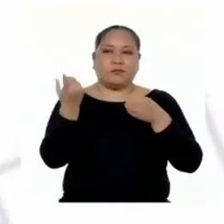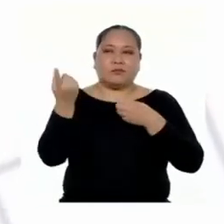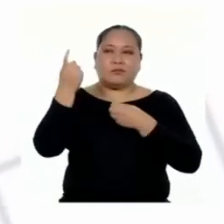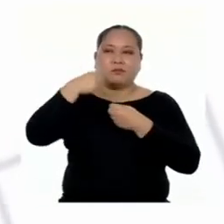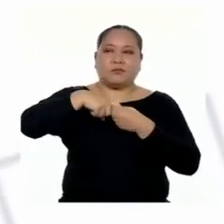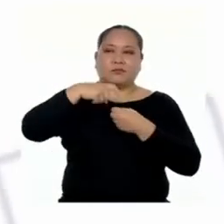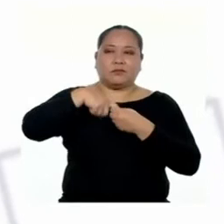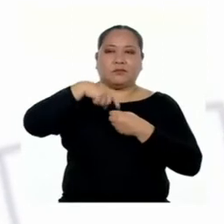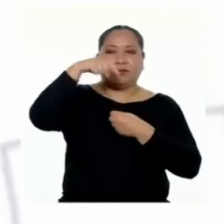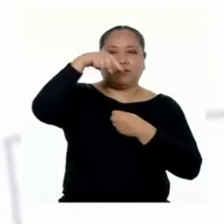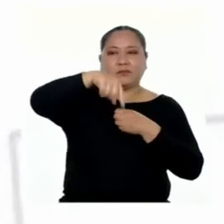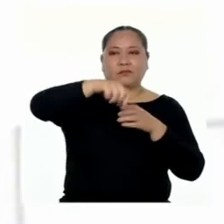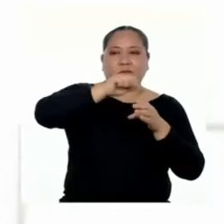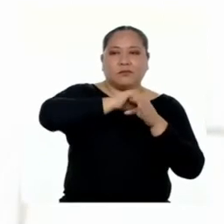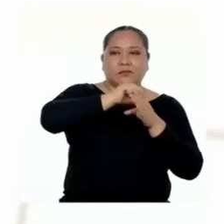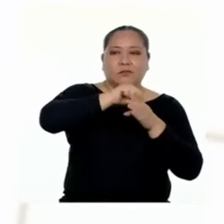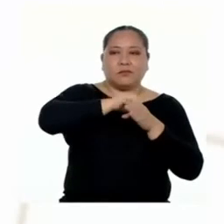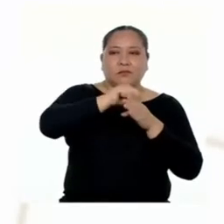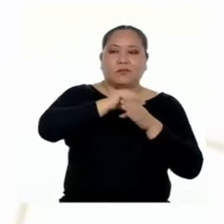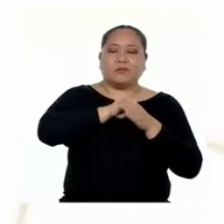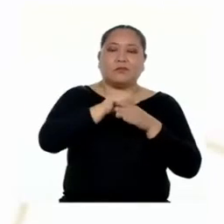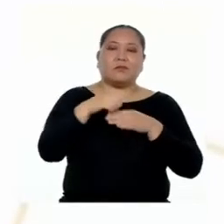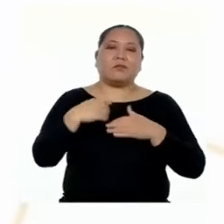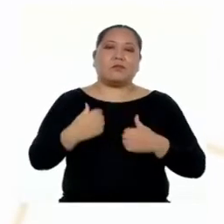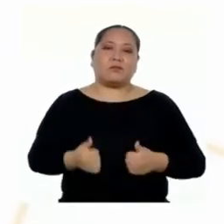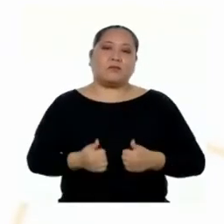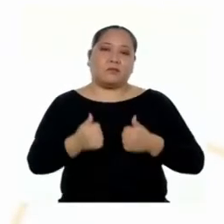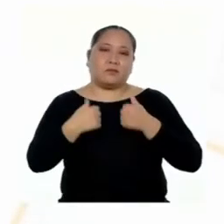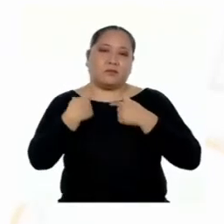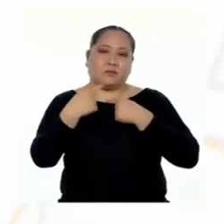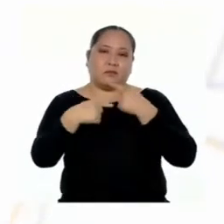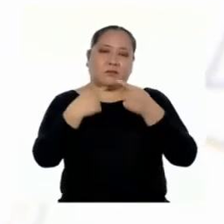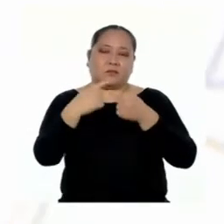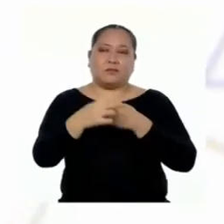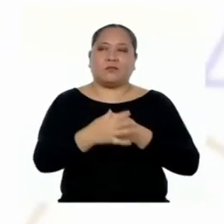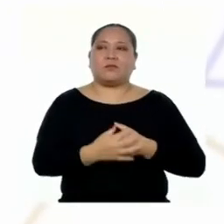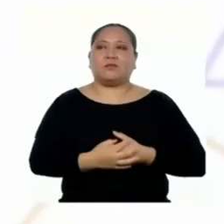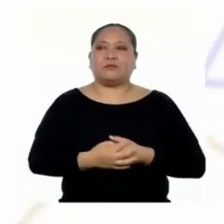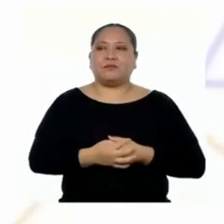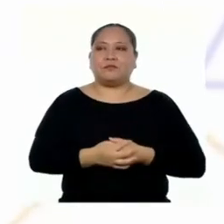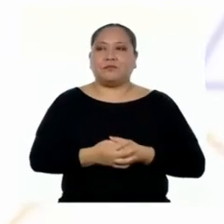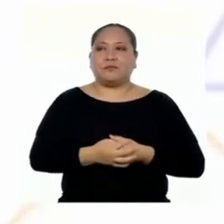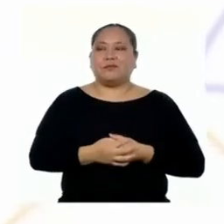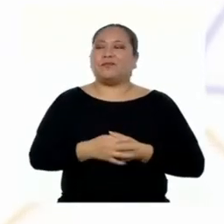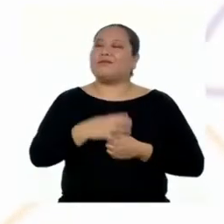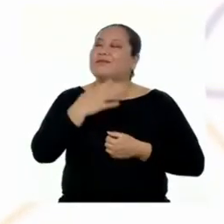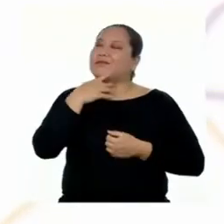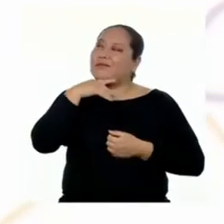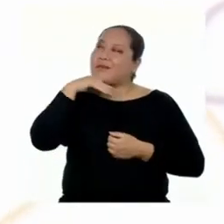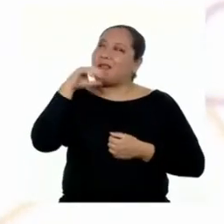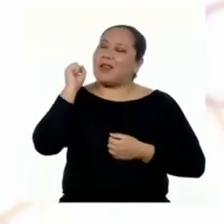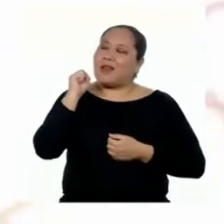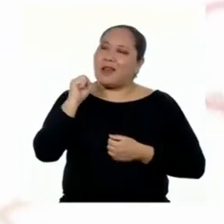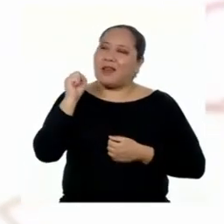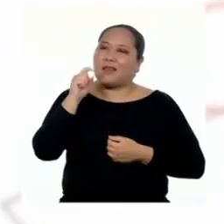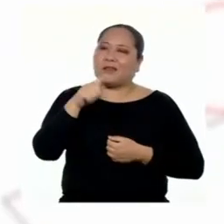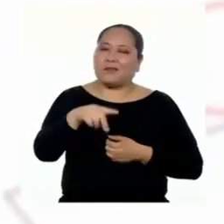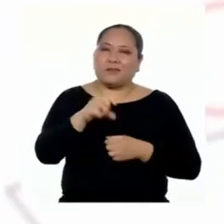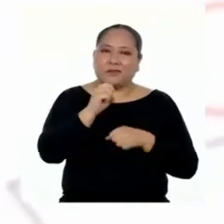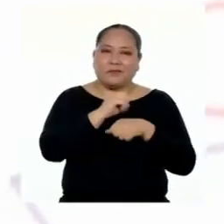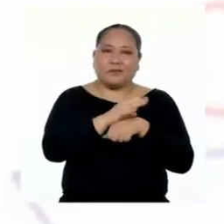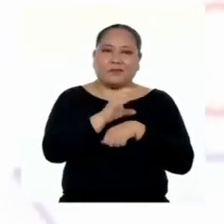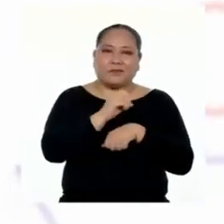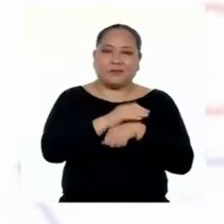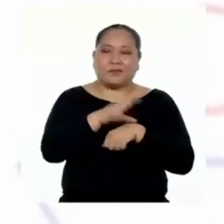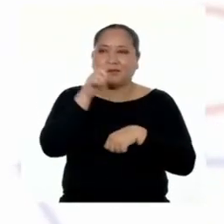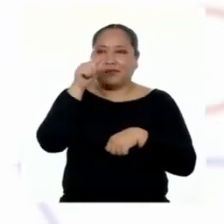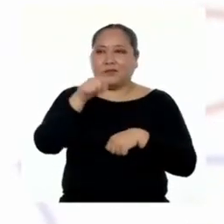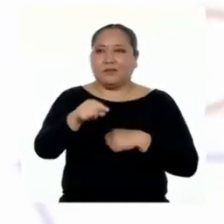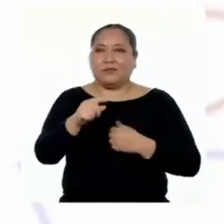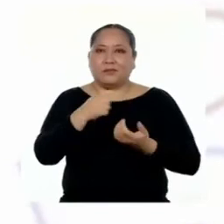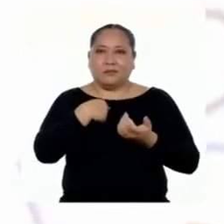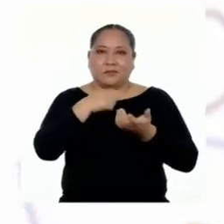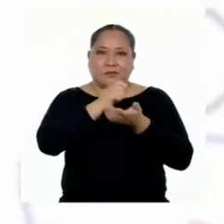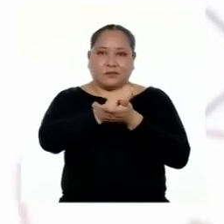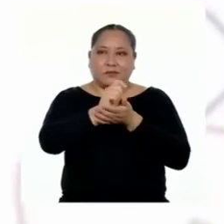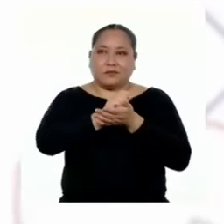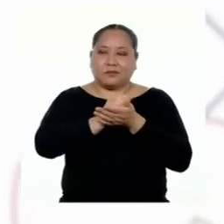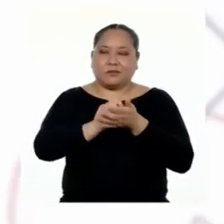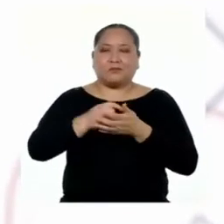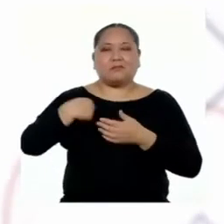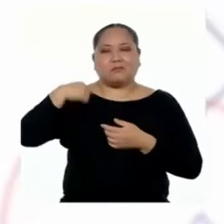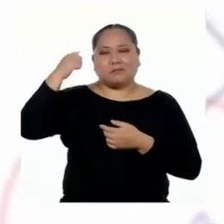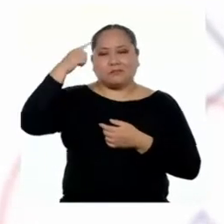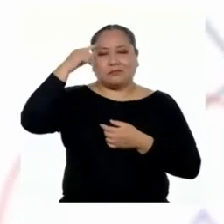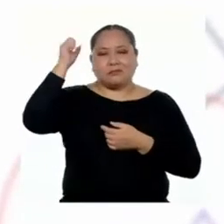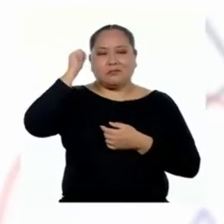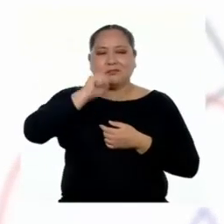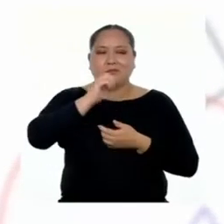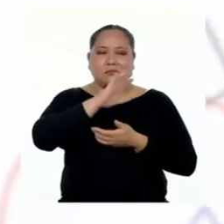incorporen estas prácticas en sus rutinas diarias. Ah, con estas recomendaciones que he escrito, yo creo